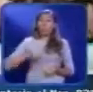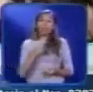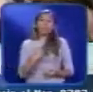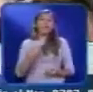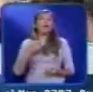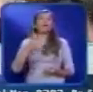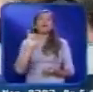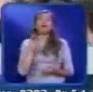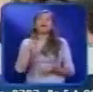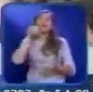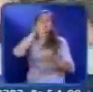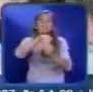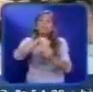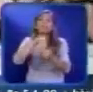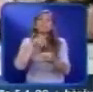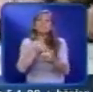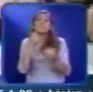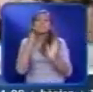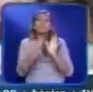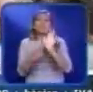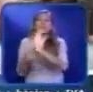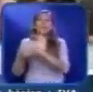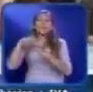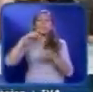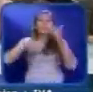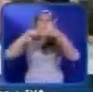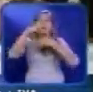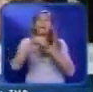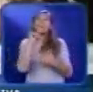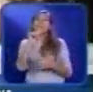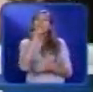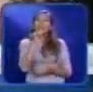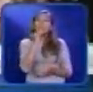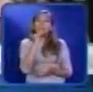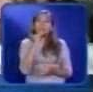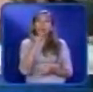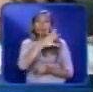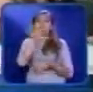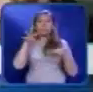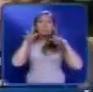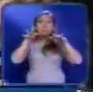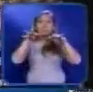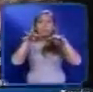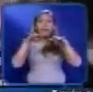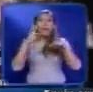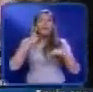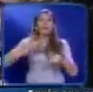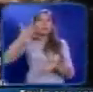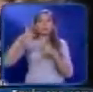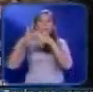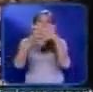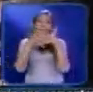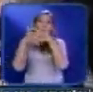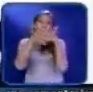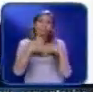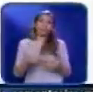año consecutivo gracias a su talk show informativo que goza de gran popularidad en Norteamérica